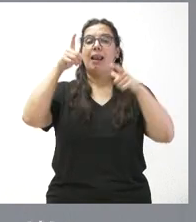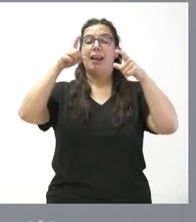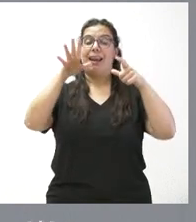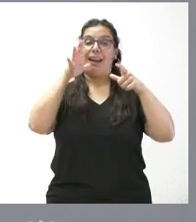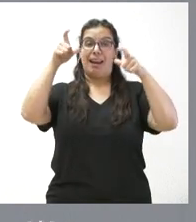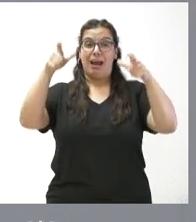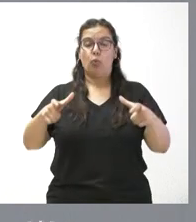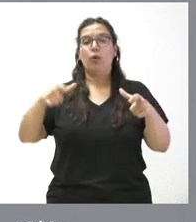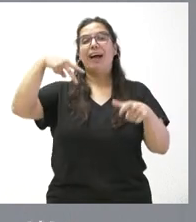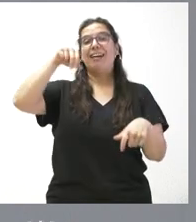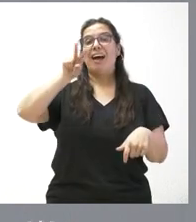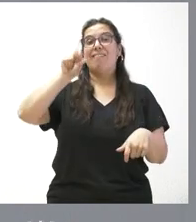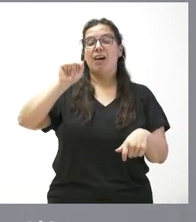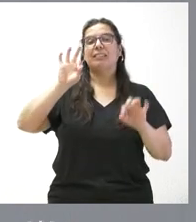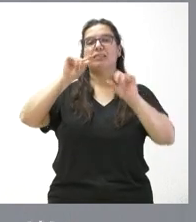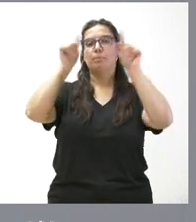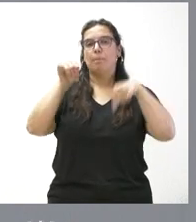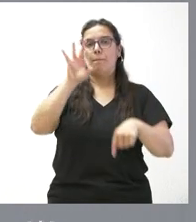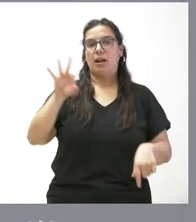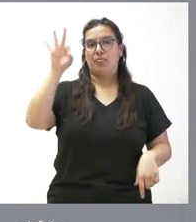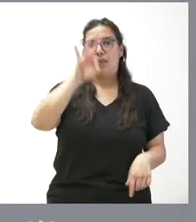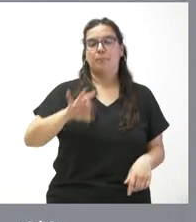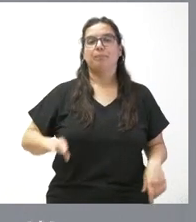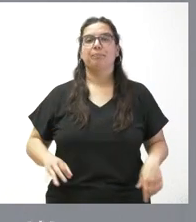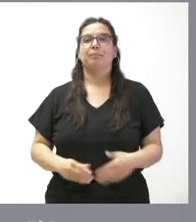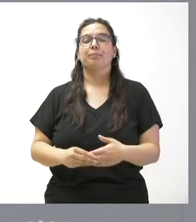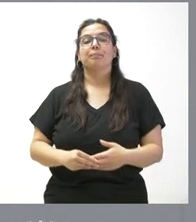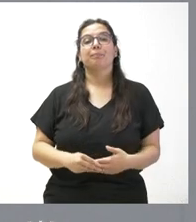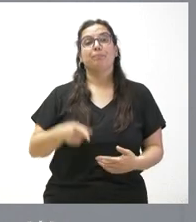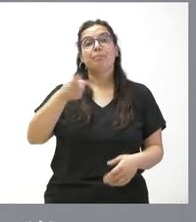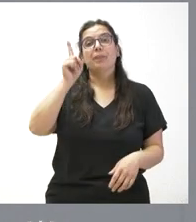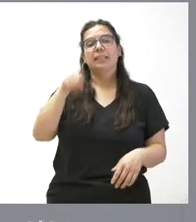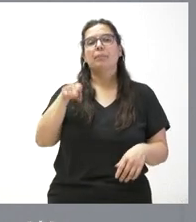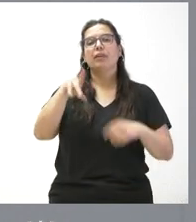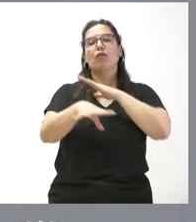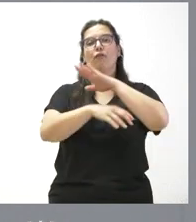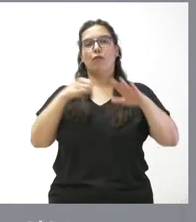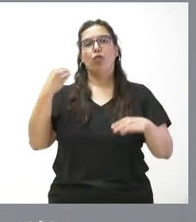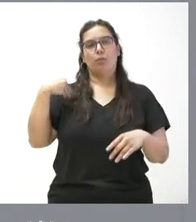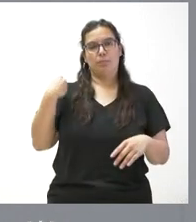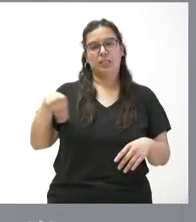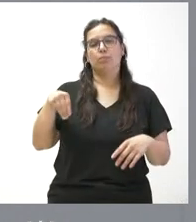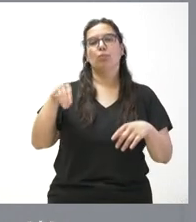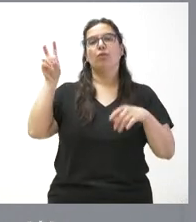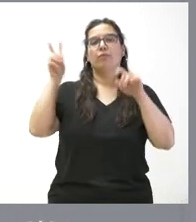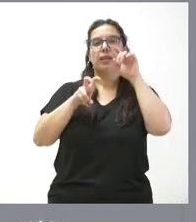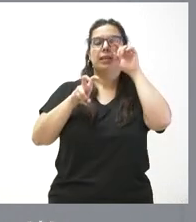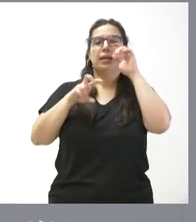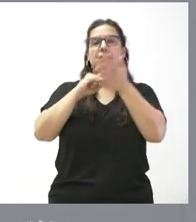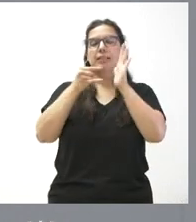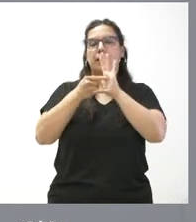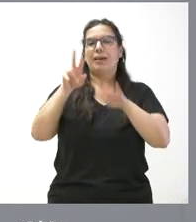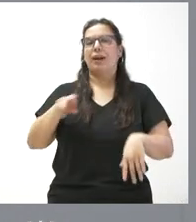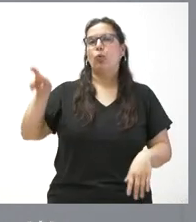Valencia. En este caso, también son fondos procedentes del mecanismo de